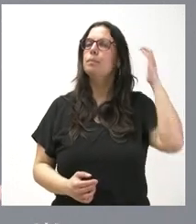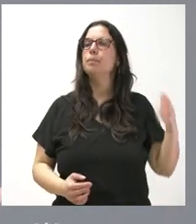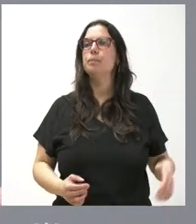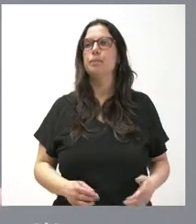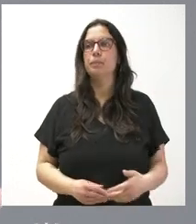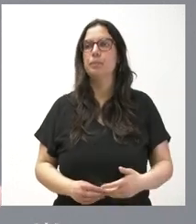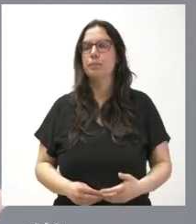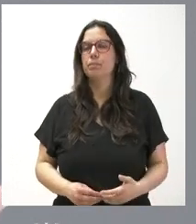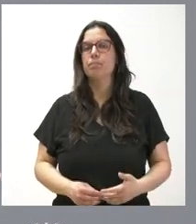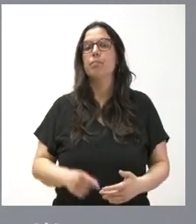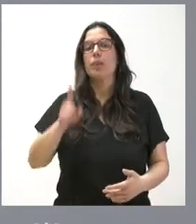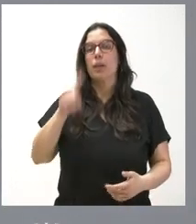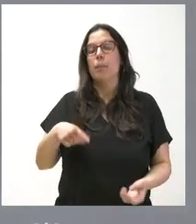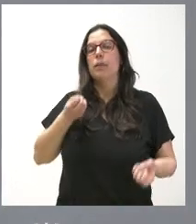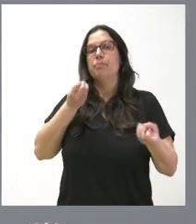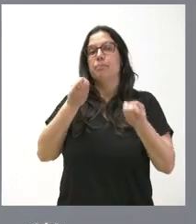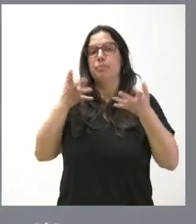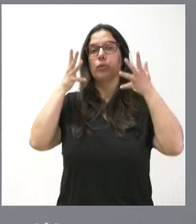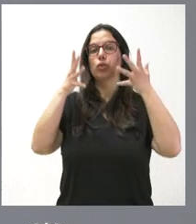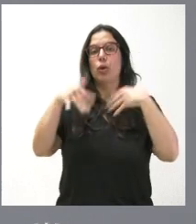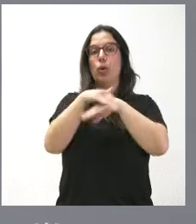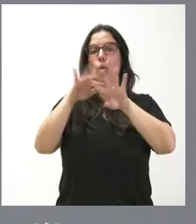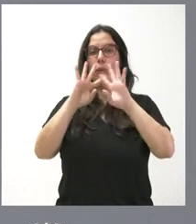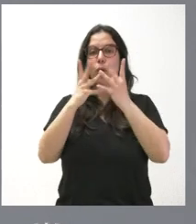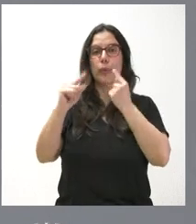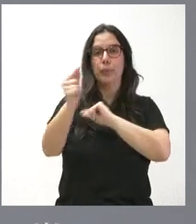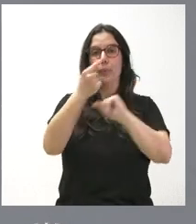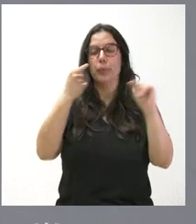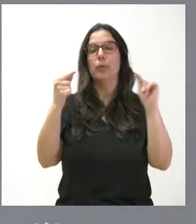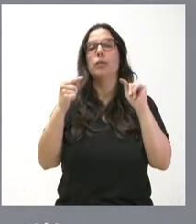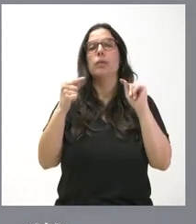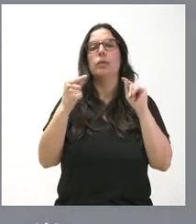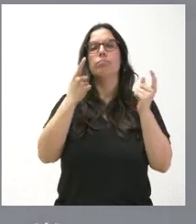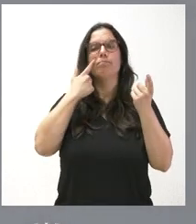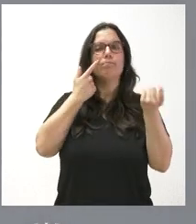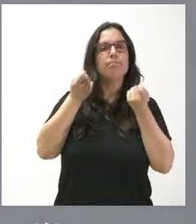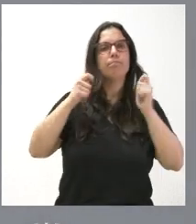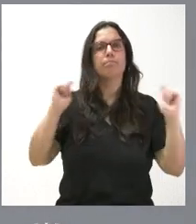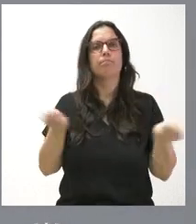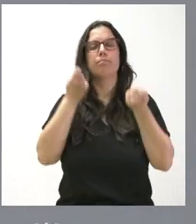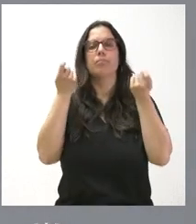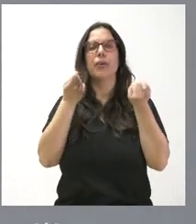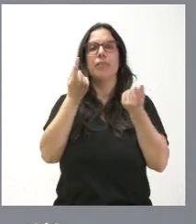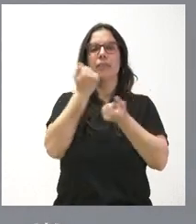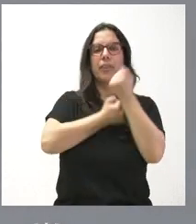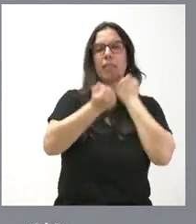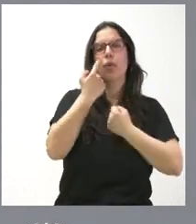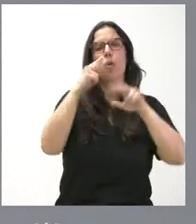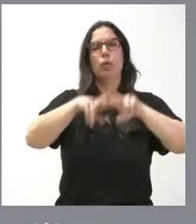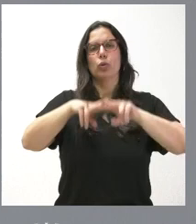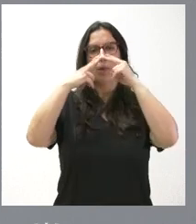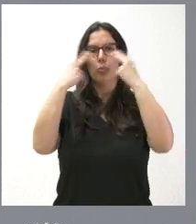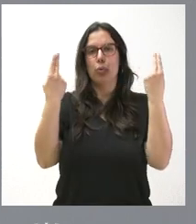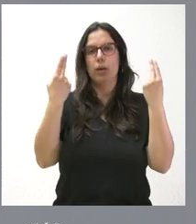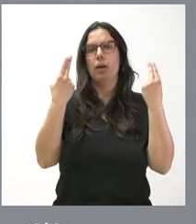Se ha informado al Consejo de Gobierno de cuál fue la campaña de control financiero permanente y de autoría pública del ejercicio del